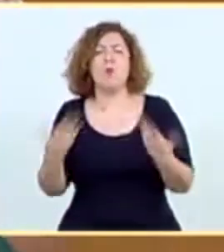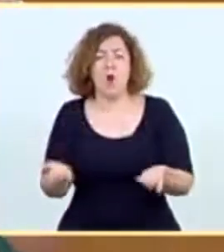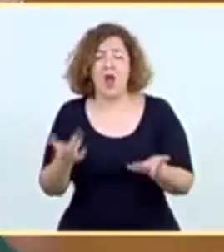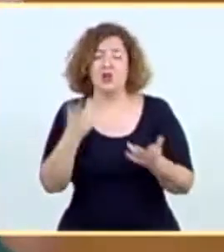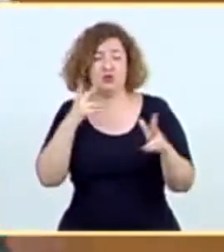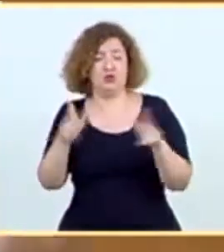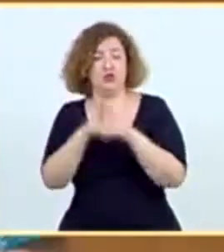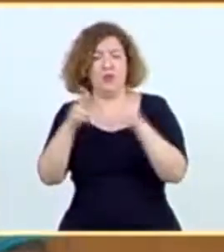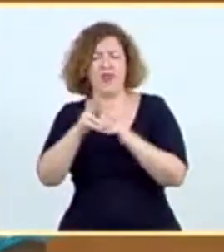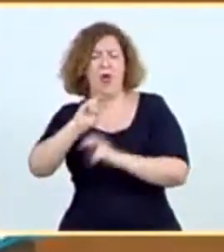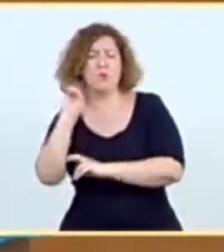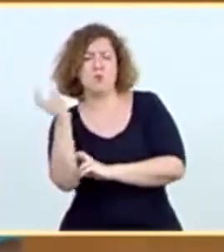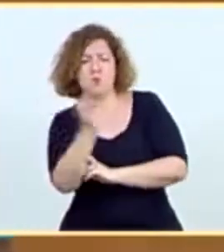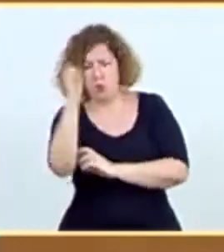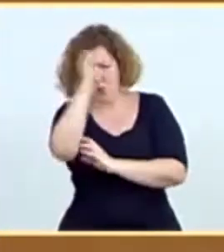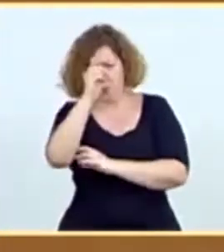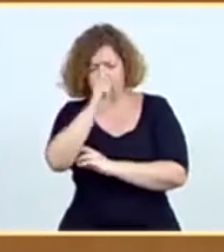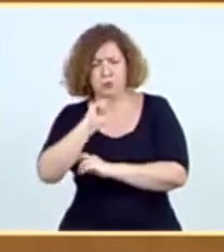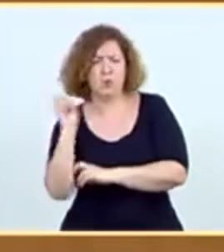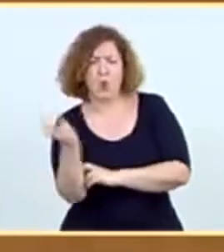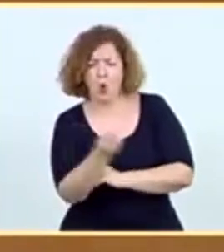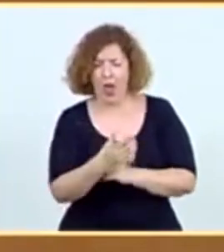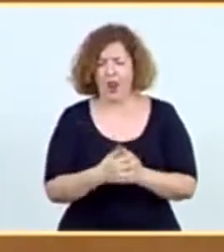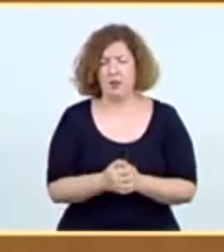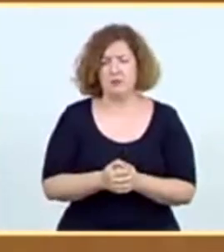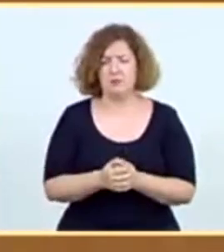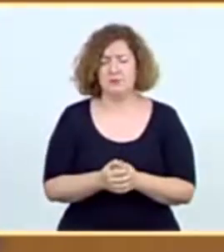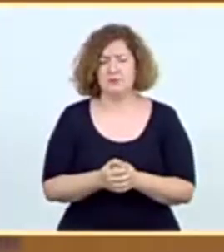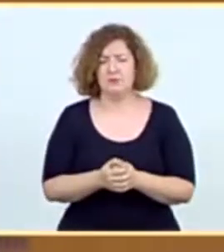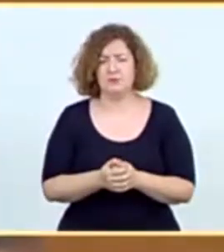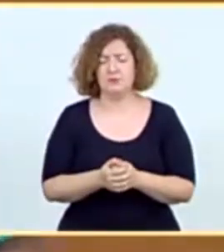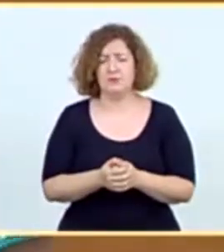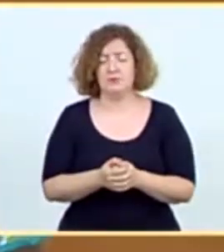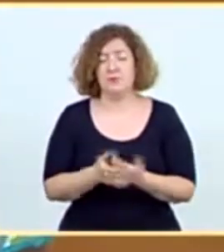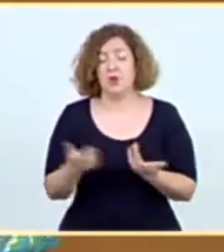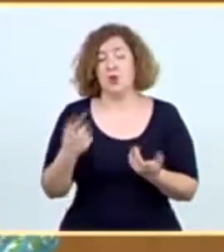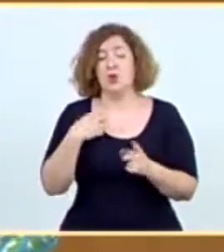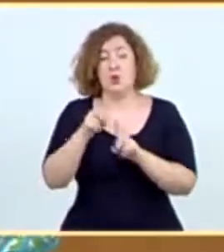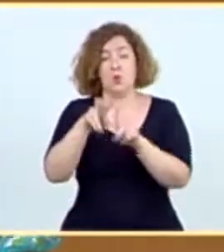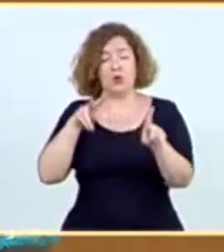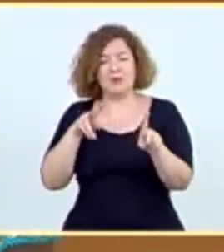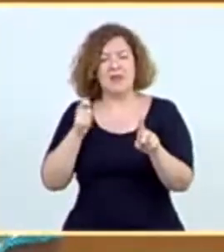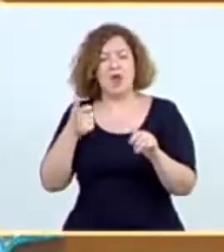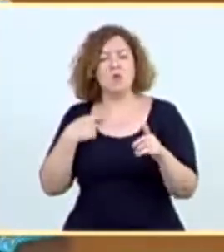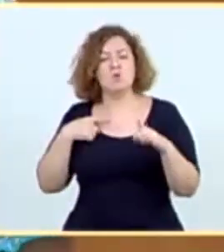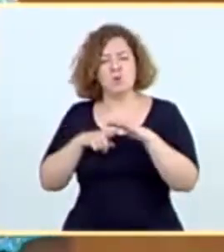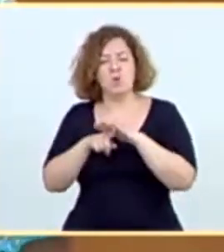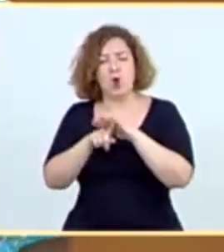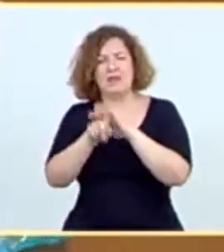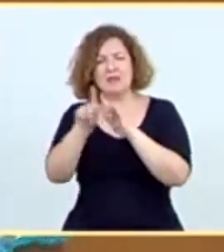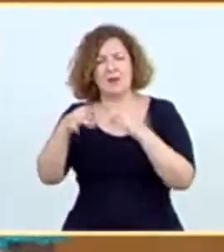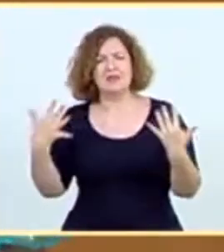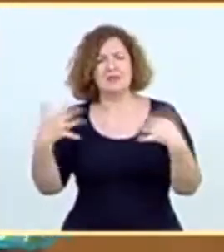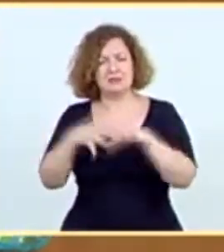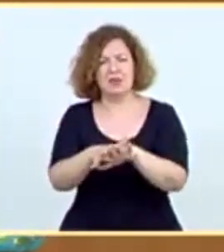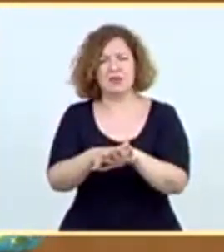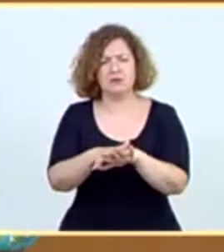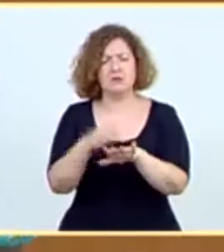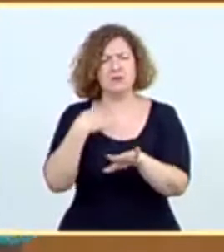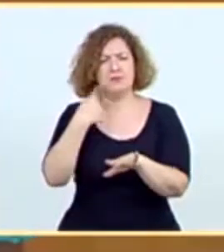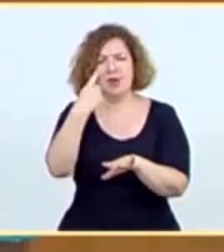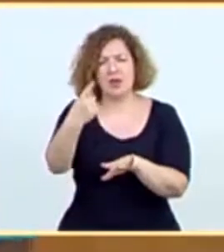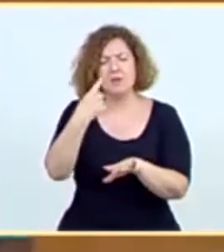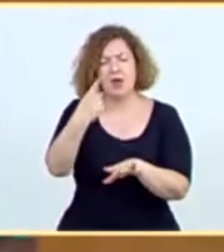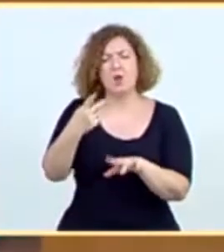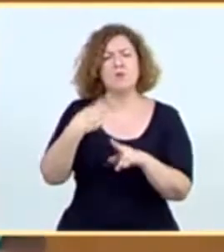la que conforma nuestro país. Pues bien, basada en esa visión progresiva e integradora, señoría, este Gobierno está desarrollando una